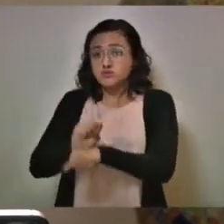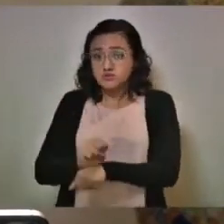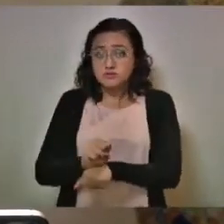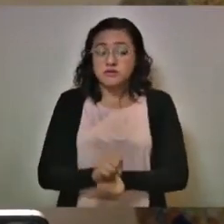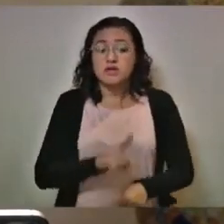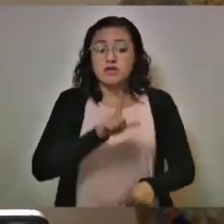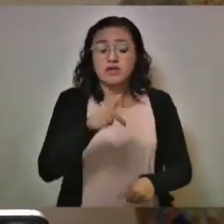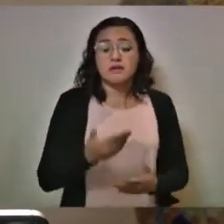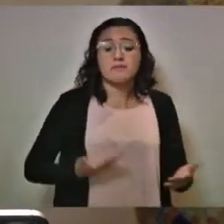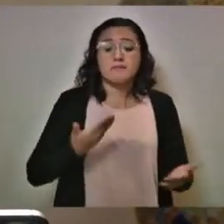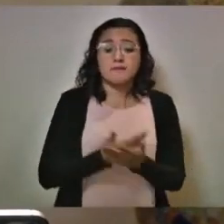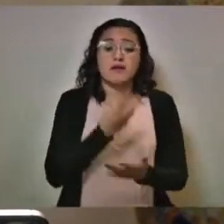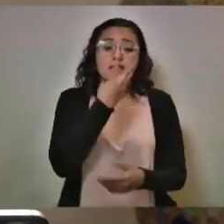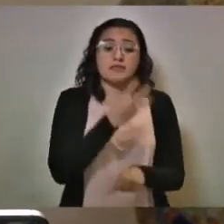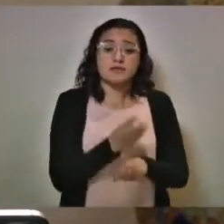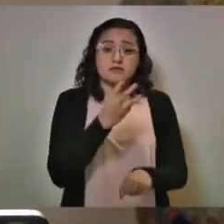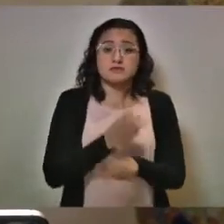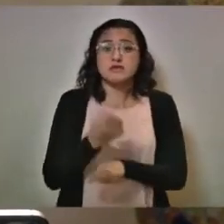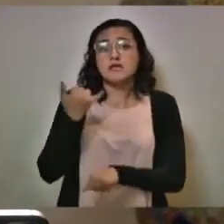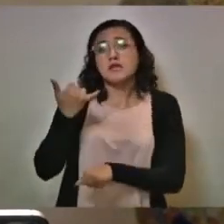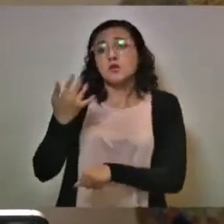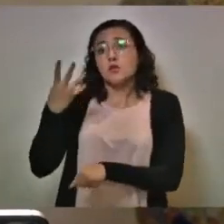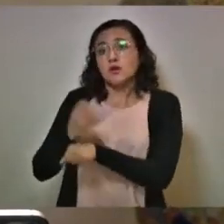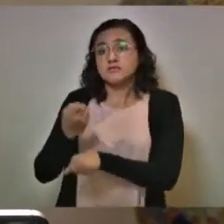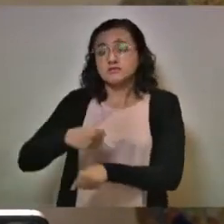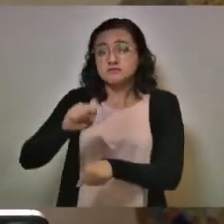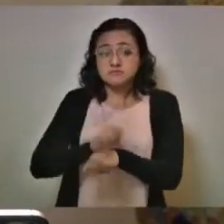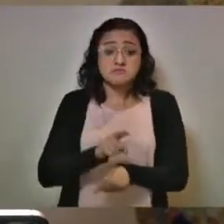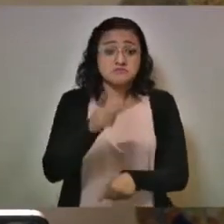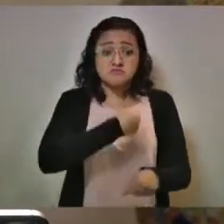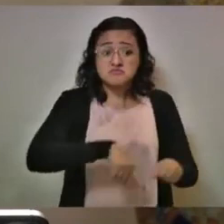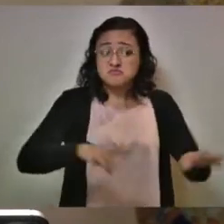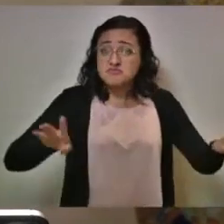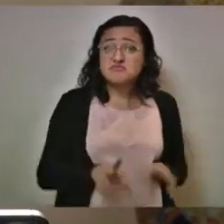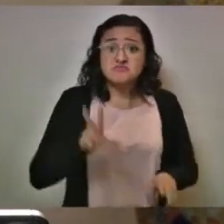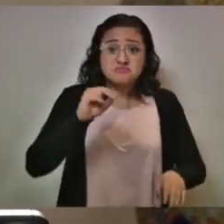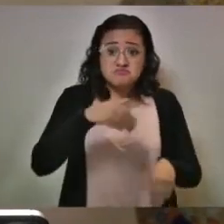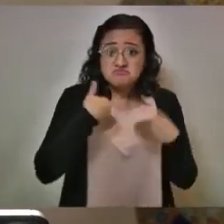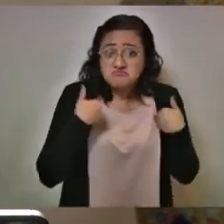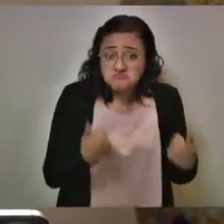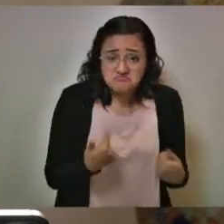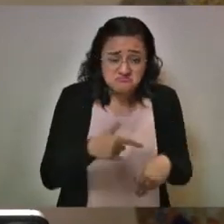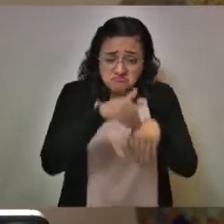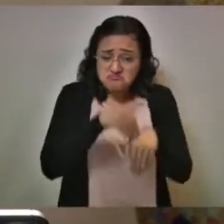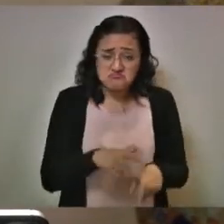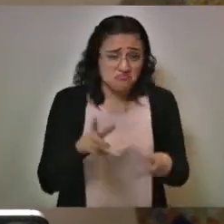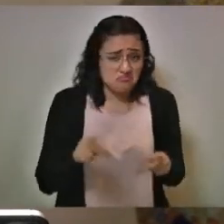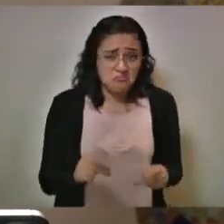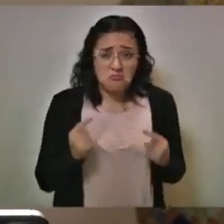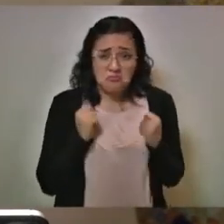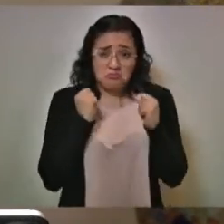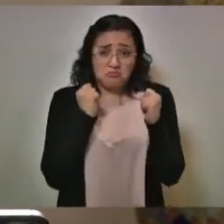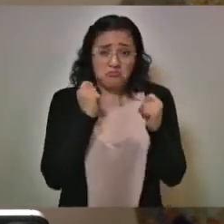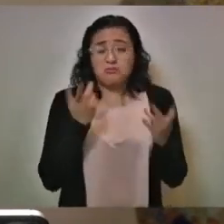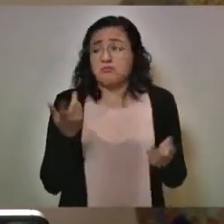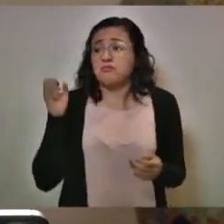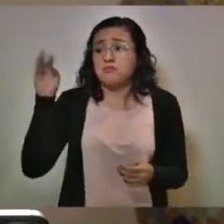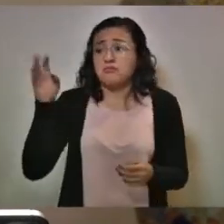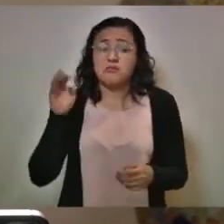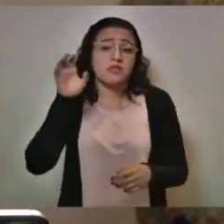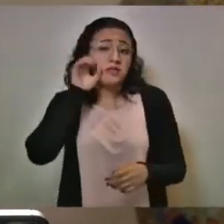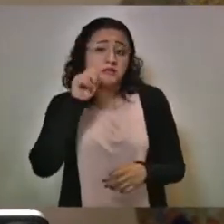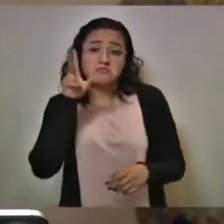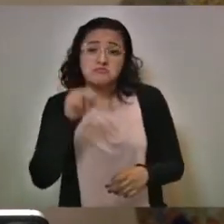actividades para la 3 y 4. Pero si no hay un comportamiento social adecuado, no vamos a poder abrir en naranja.